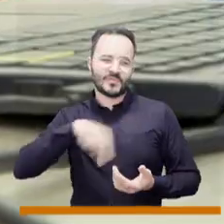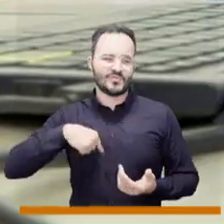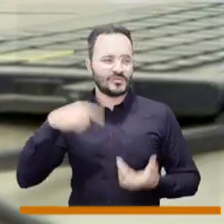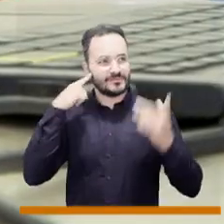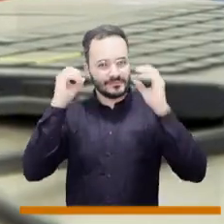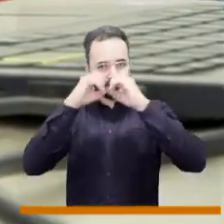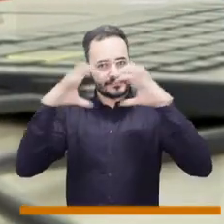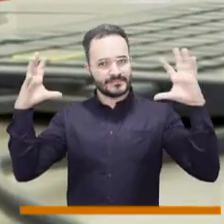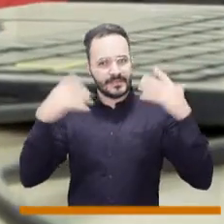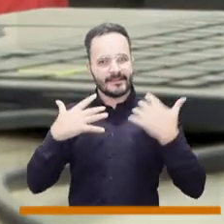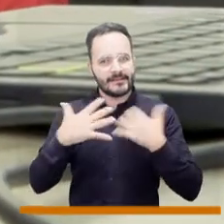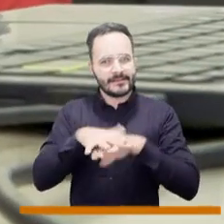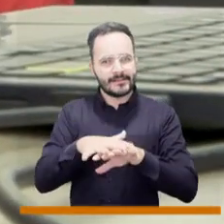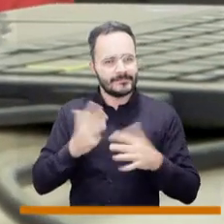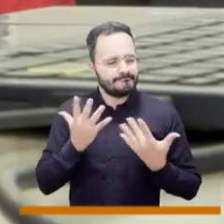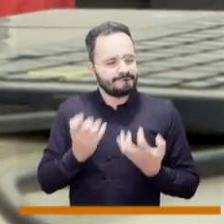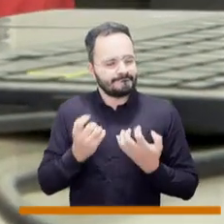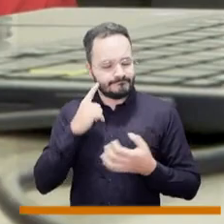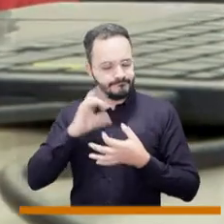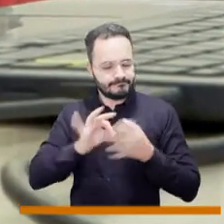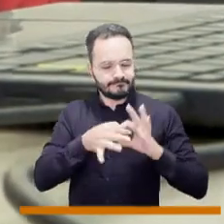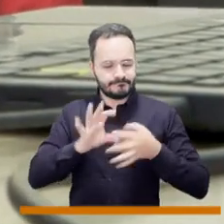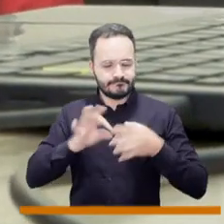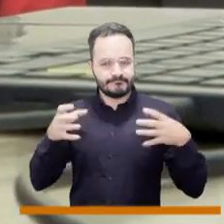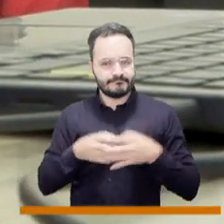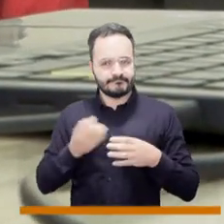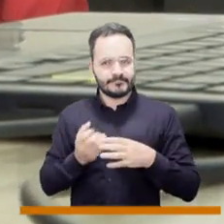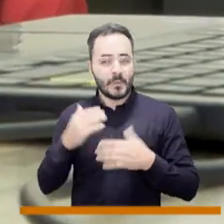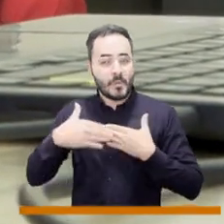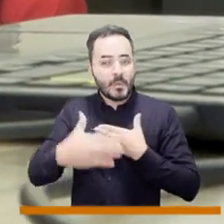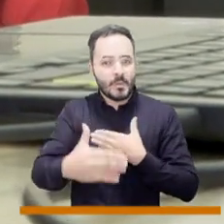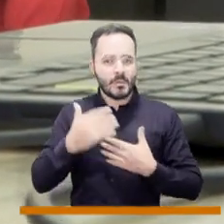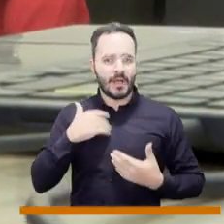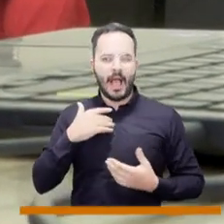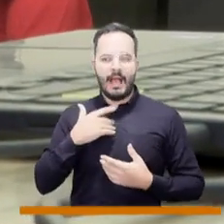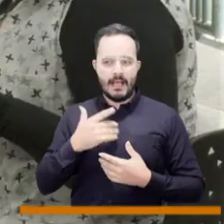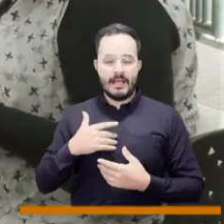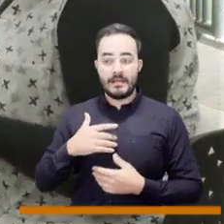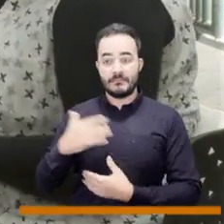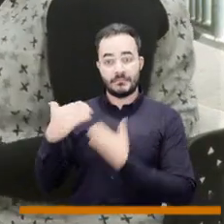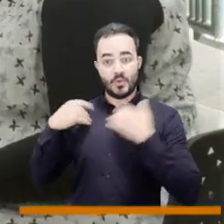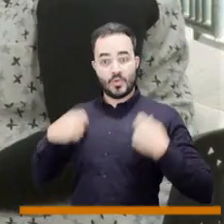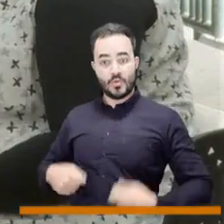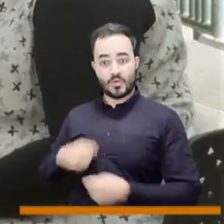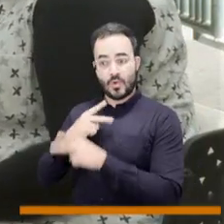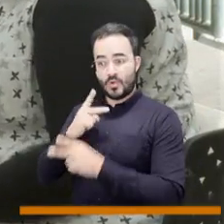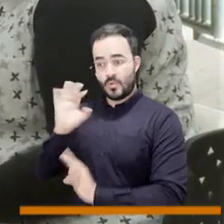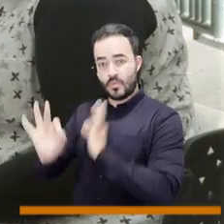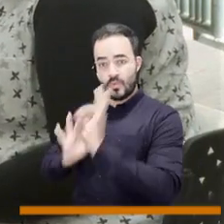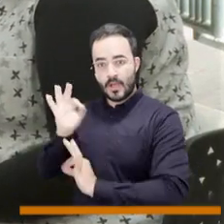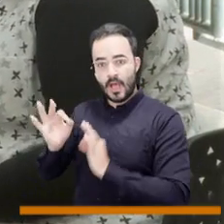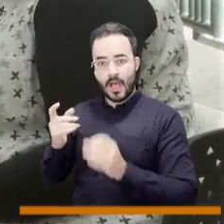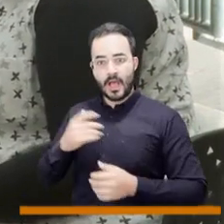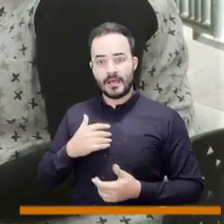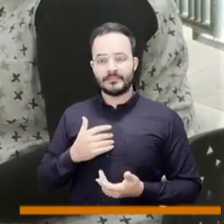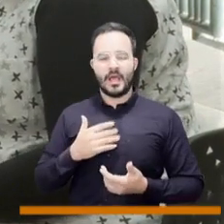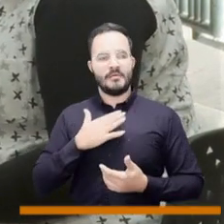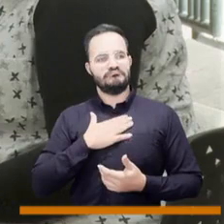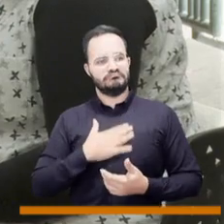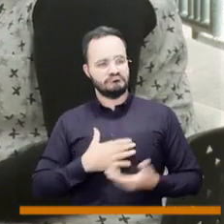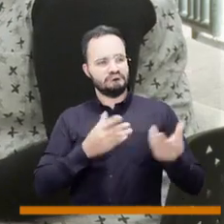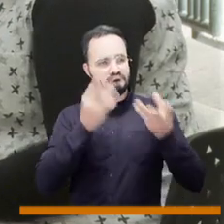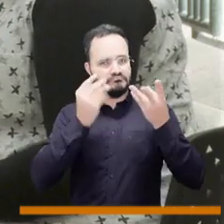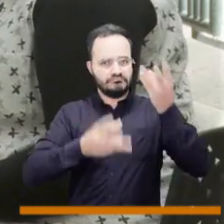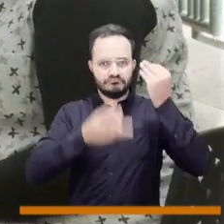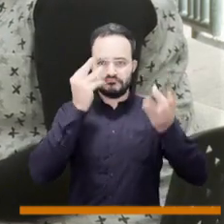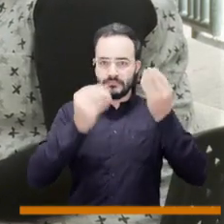de cuidadores Cuidarte? Exactamente en la red queremos que el cuidador y la cuidadora tengan espacios para poder ir a